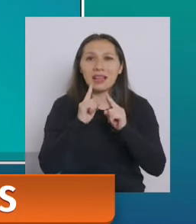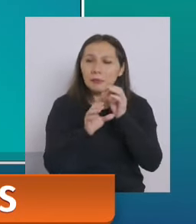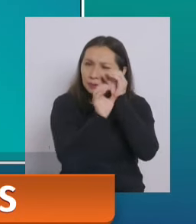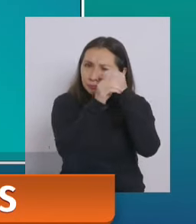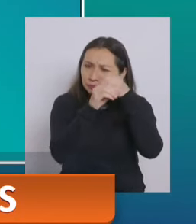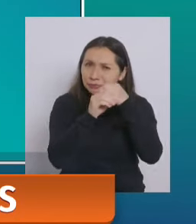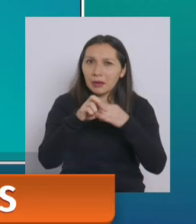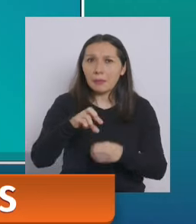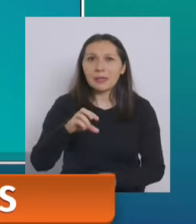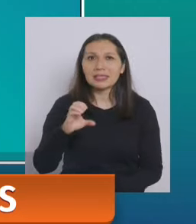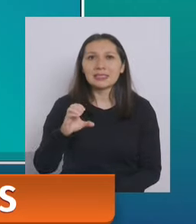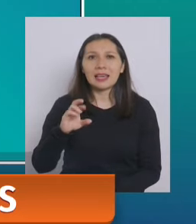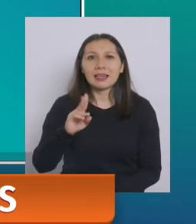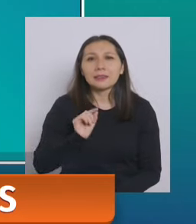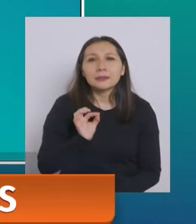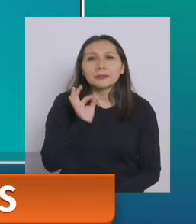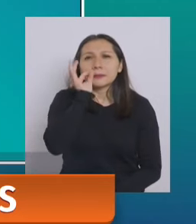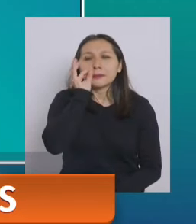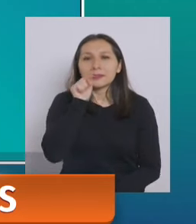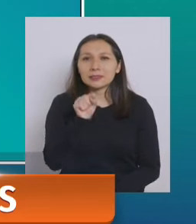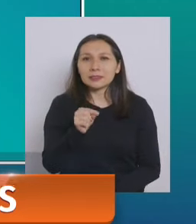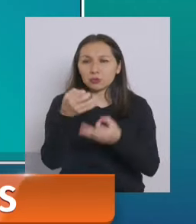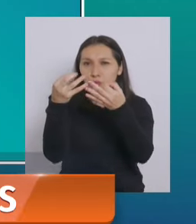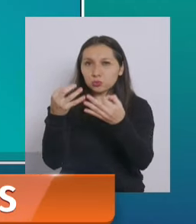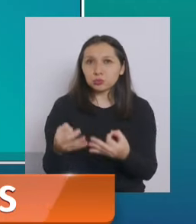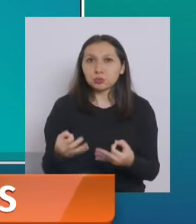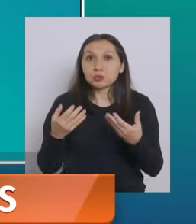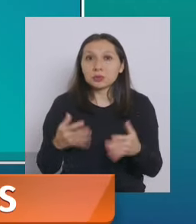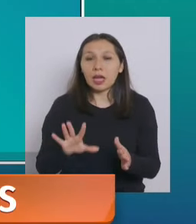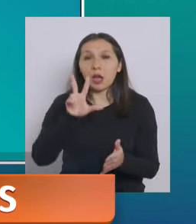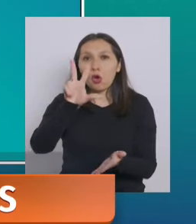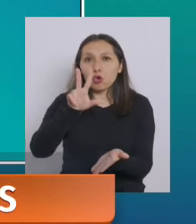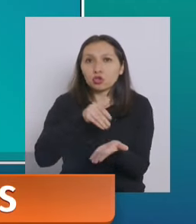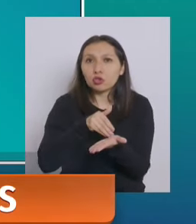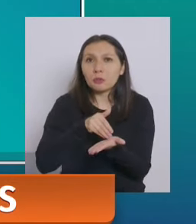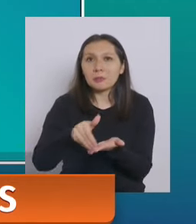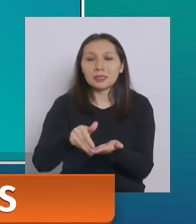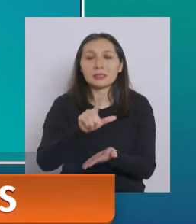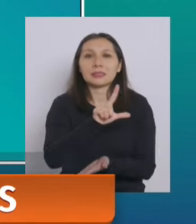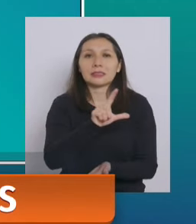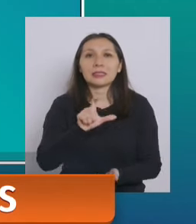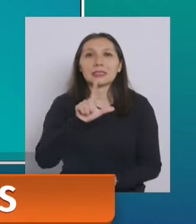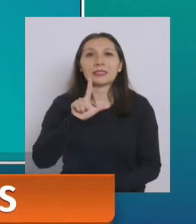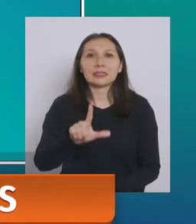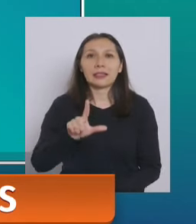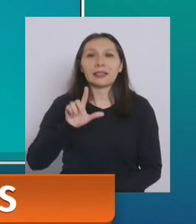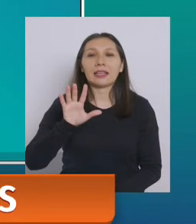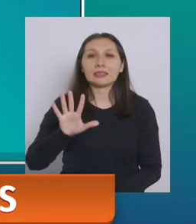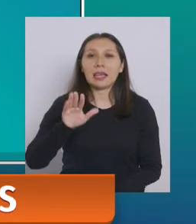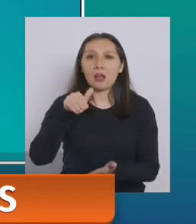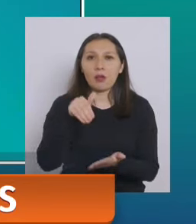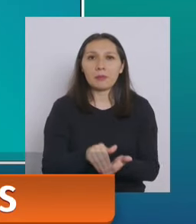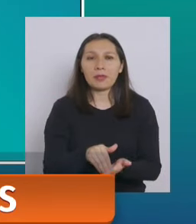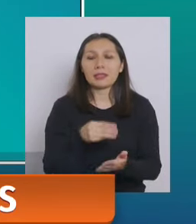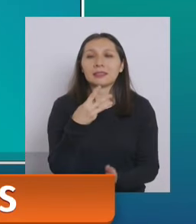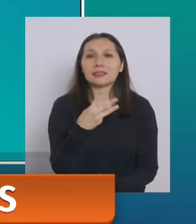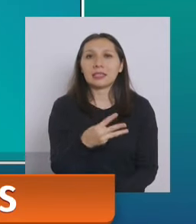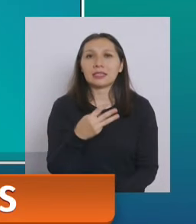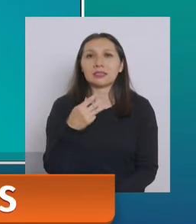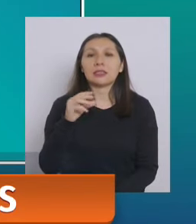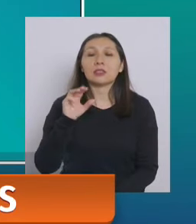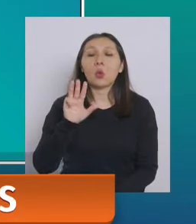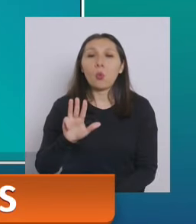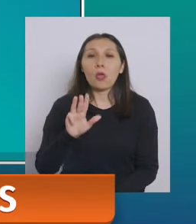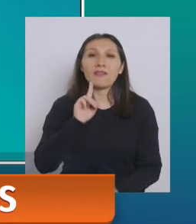alcanzando a la fecha un total de ocho millones setecientos setenta y cinco mil trescientos